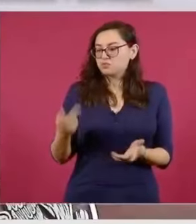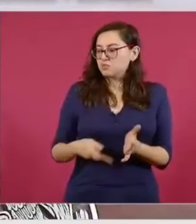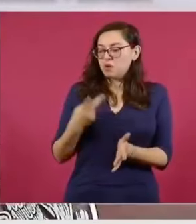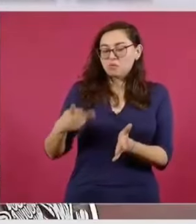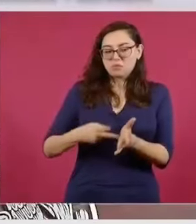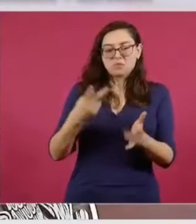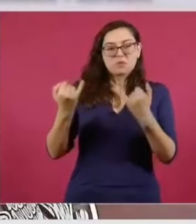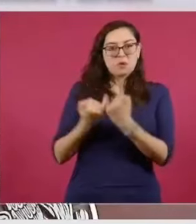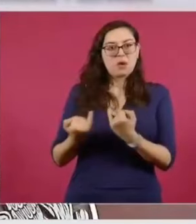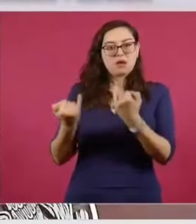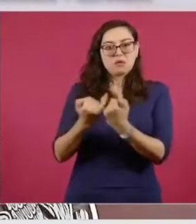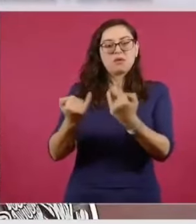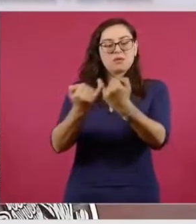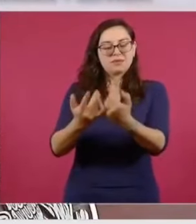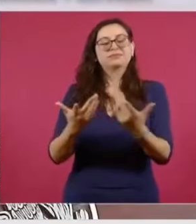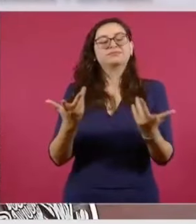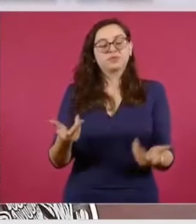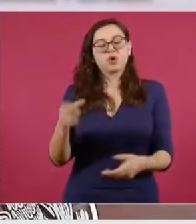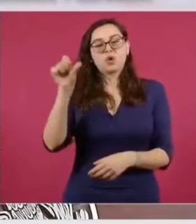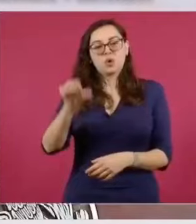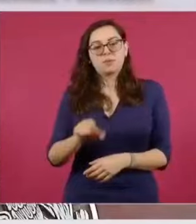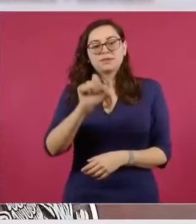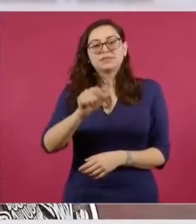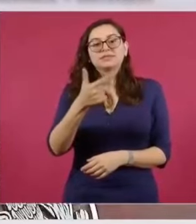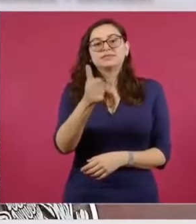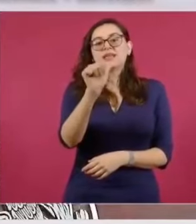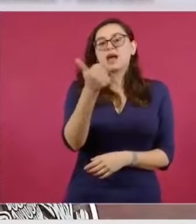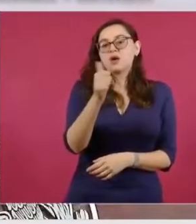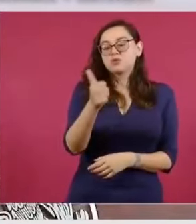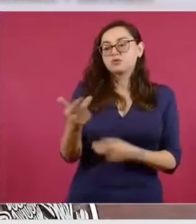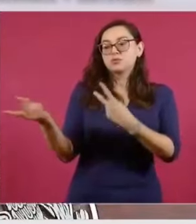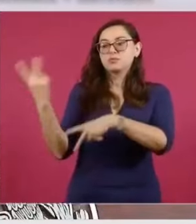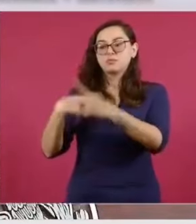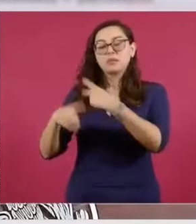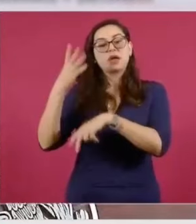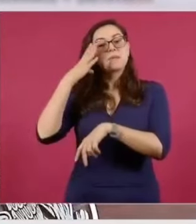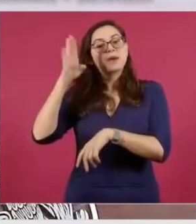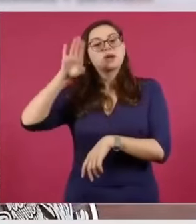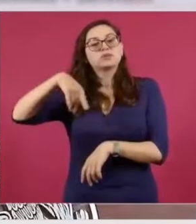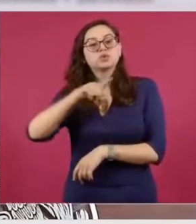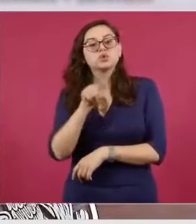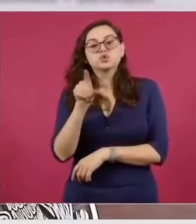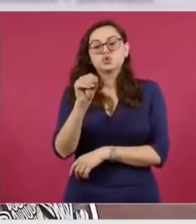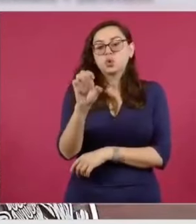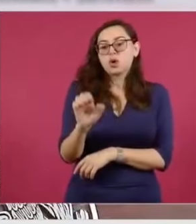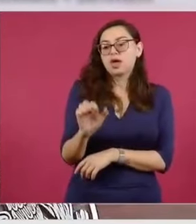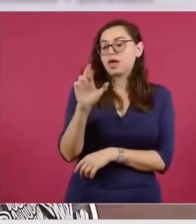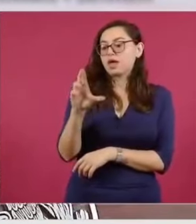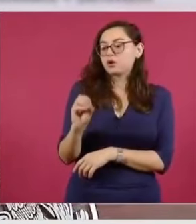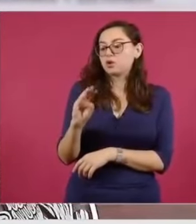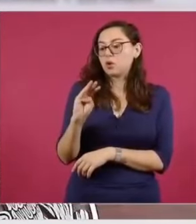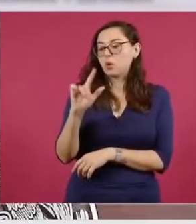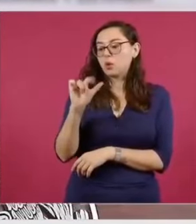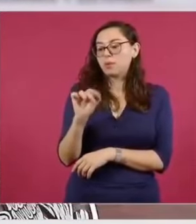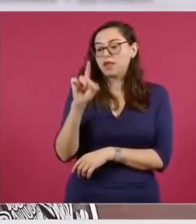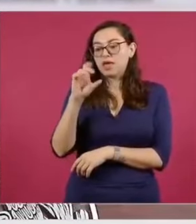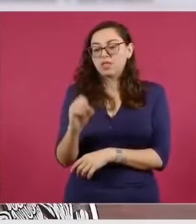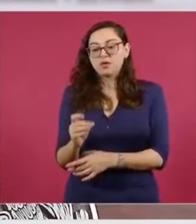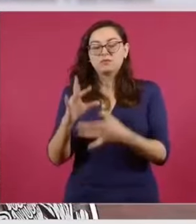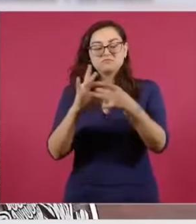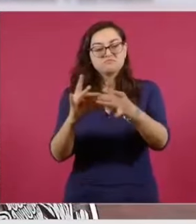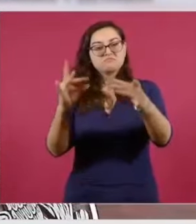de Hacienda para ver precisamente los temas financieros del país rumbo al cierre de su sexenio y la preparación